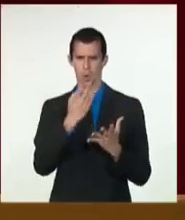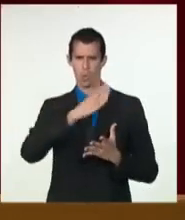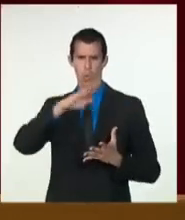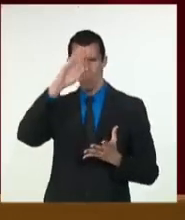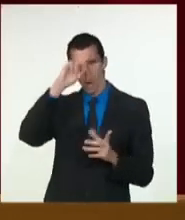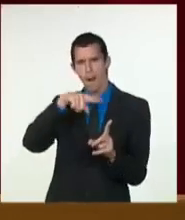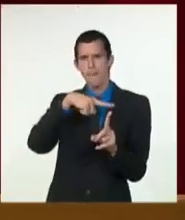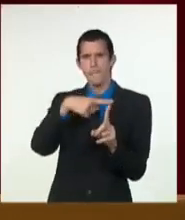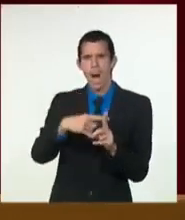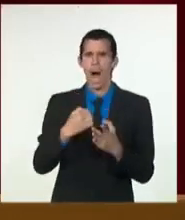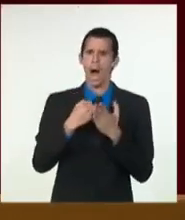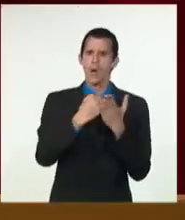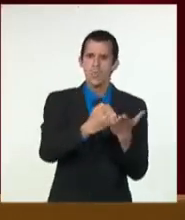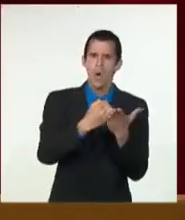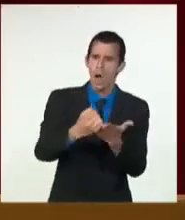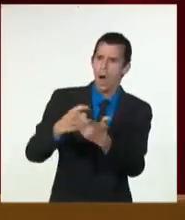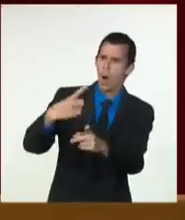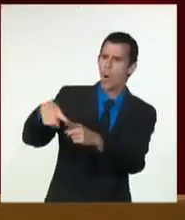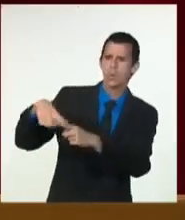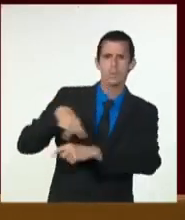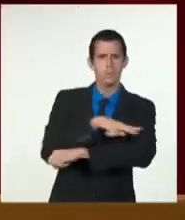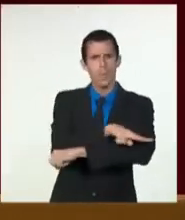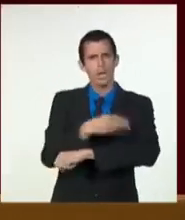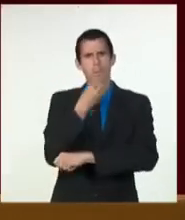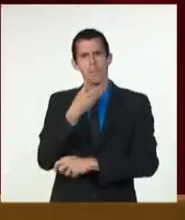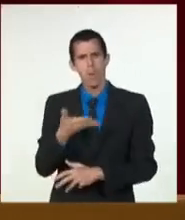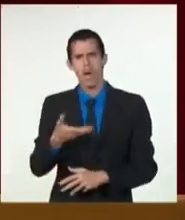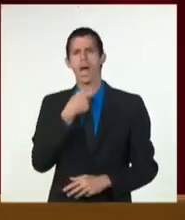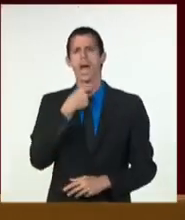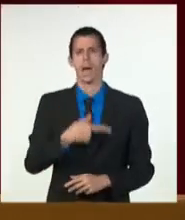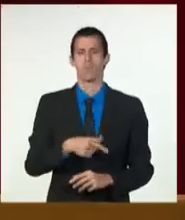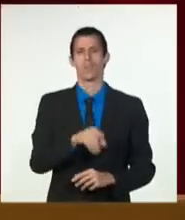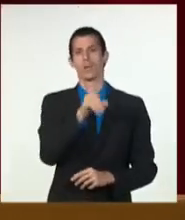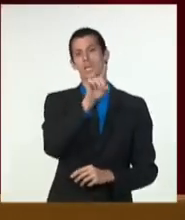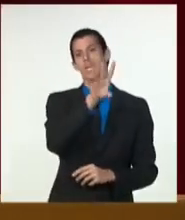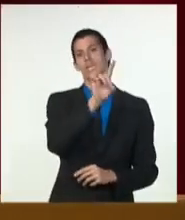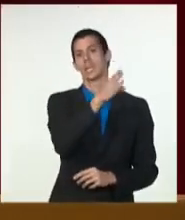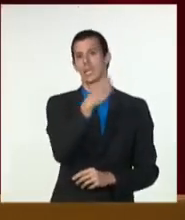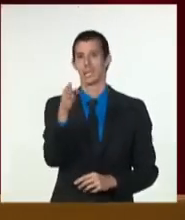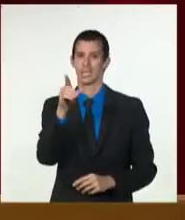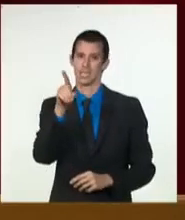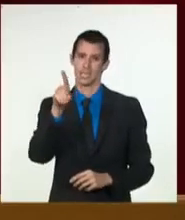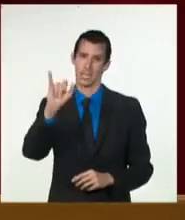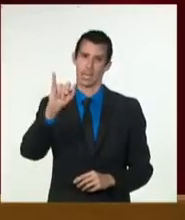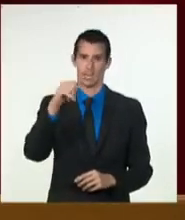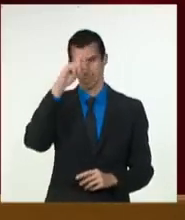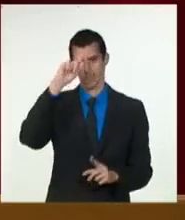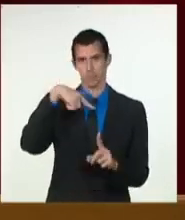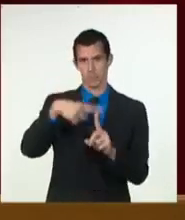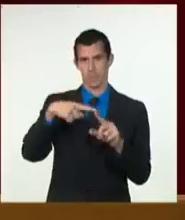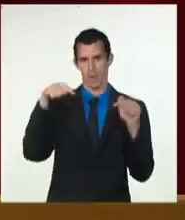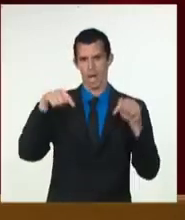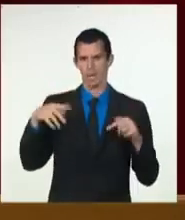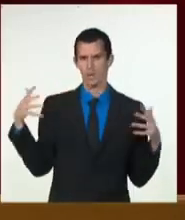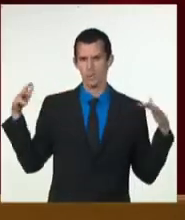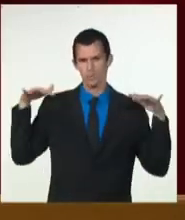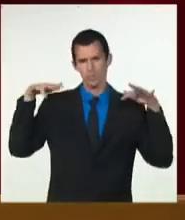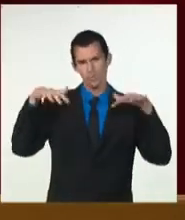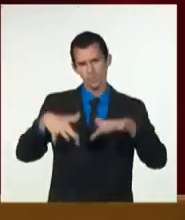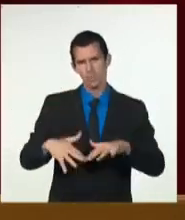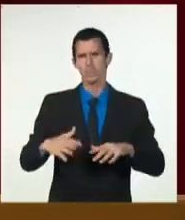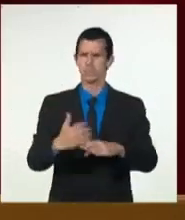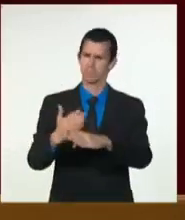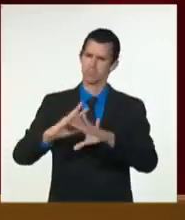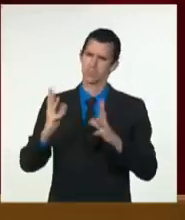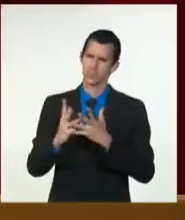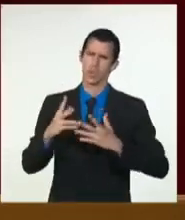Los días 15 y 16 de septiembre acogeremos en nuestra capital la cumbre de jefes de Estado y de Gobierno bajo